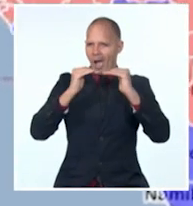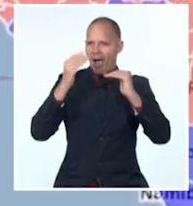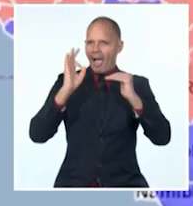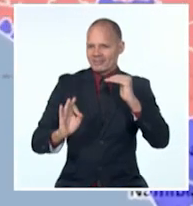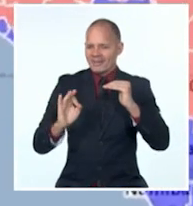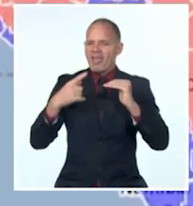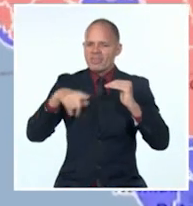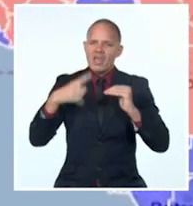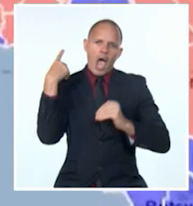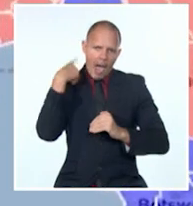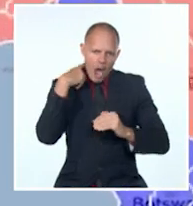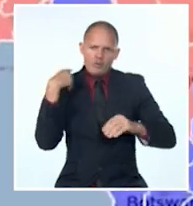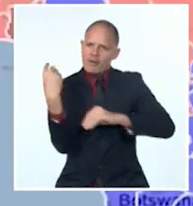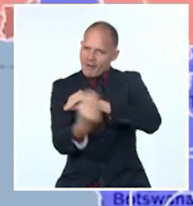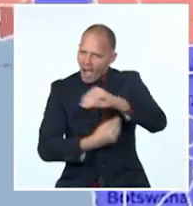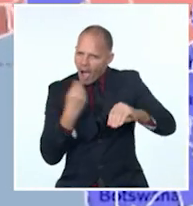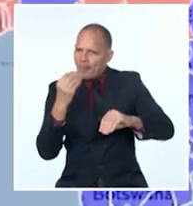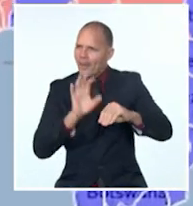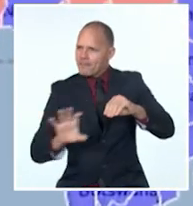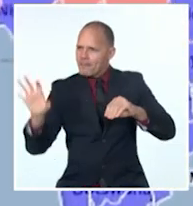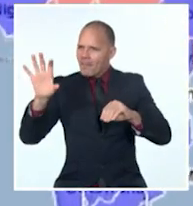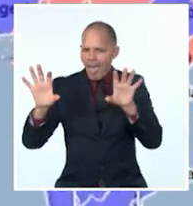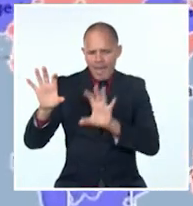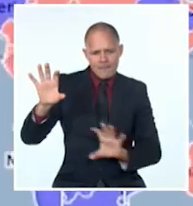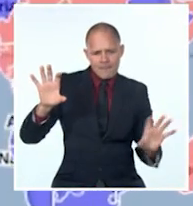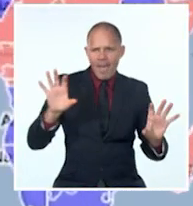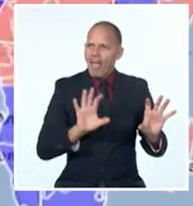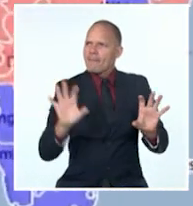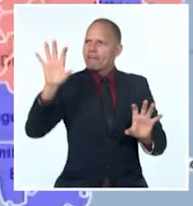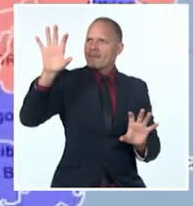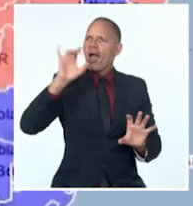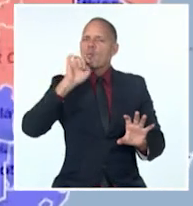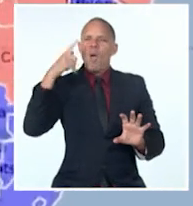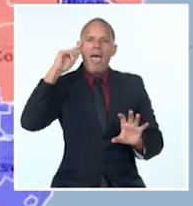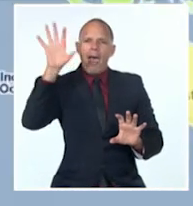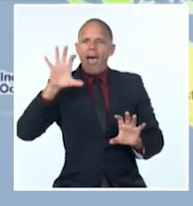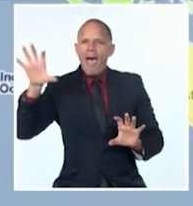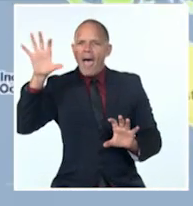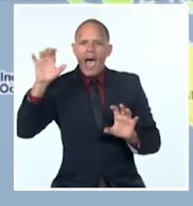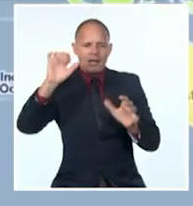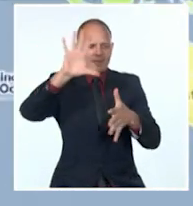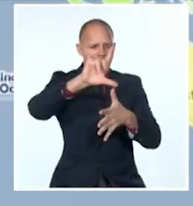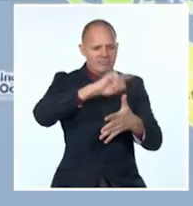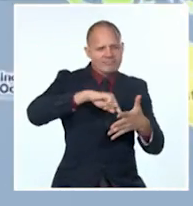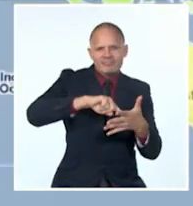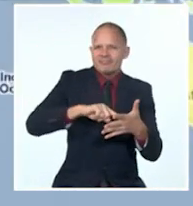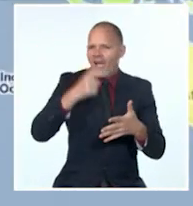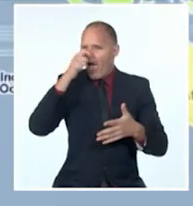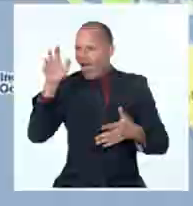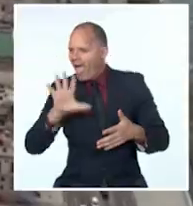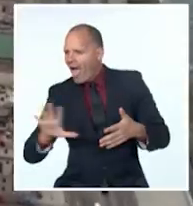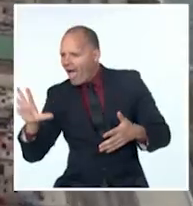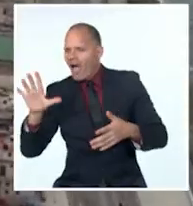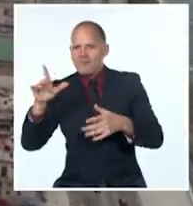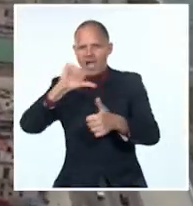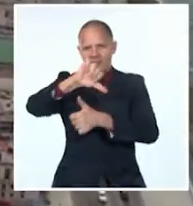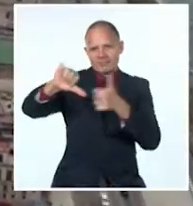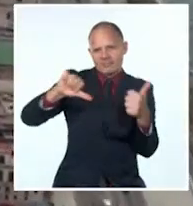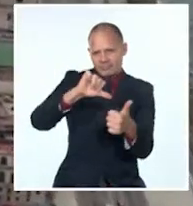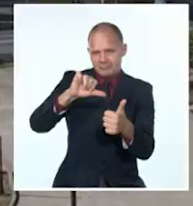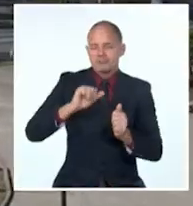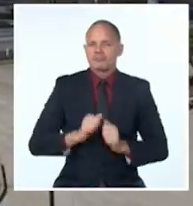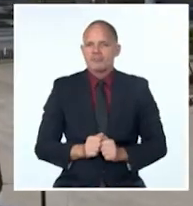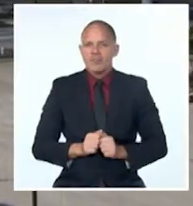anualmente por regiones entre África, Asia Pacífico y América Latina y el Caribe. En el año